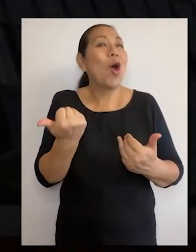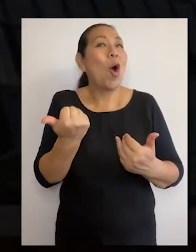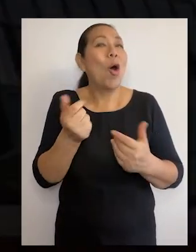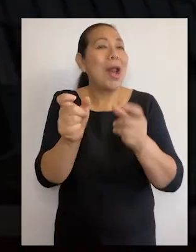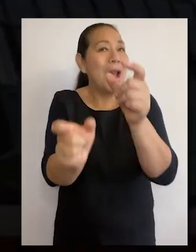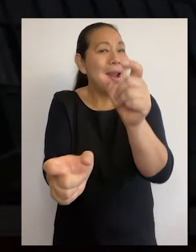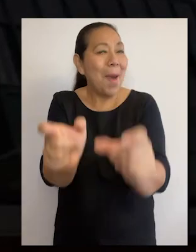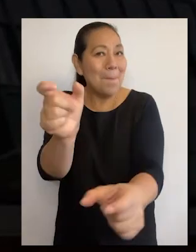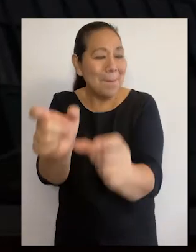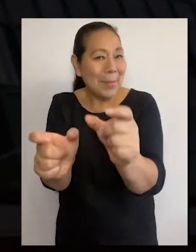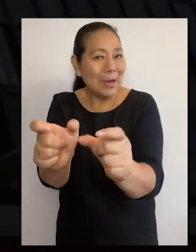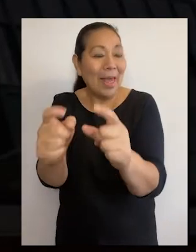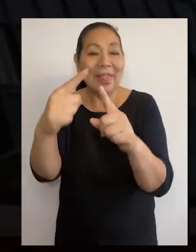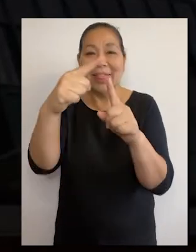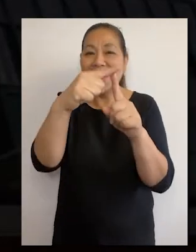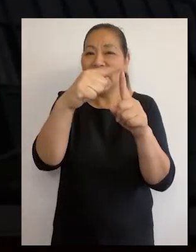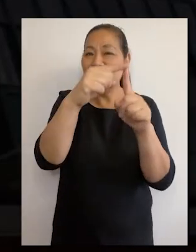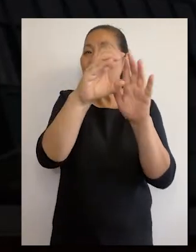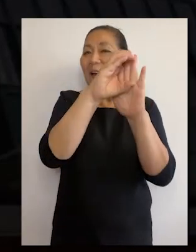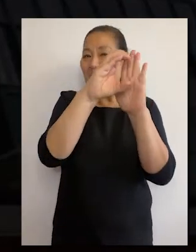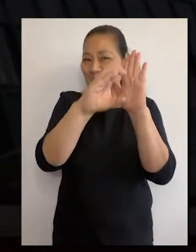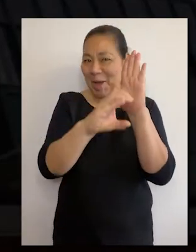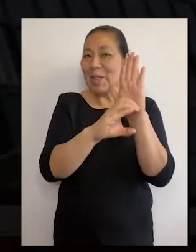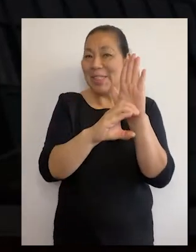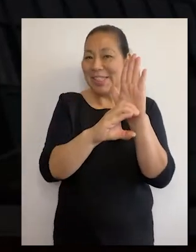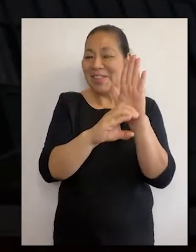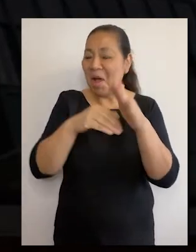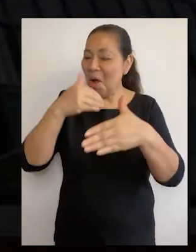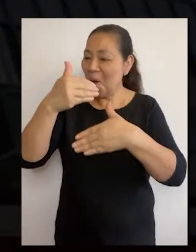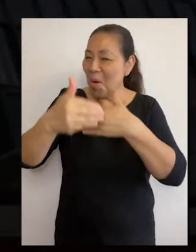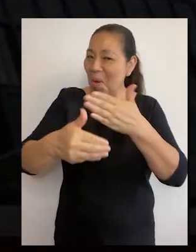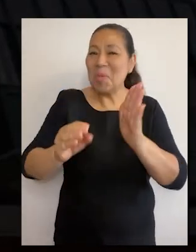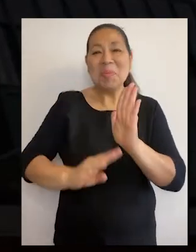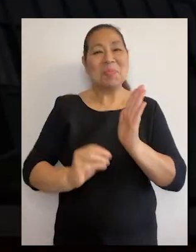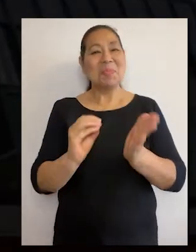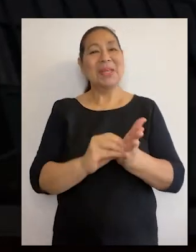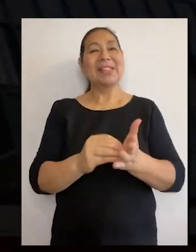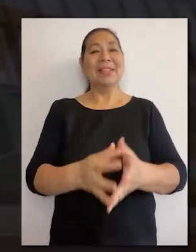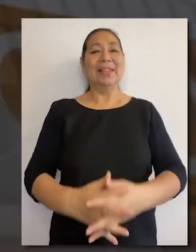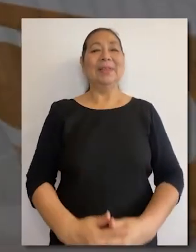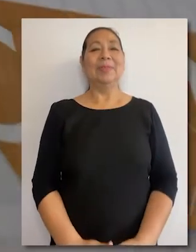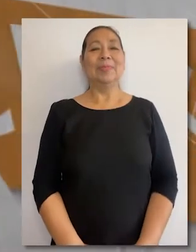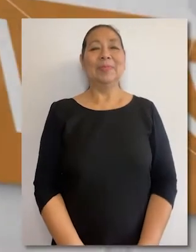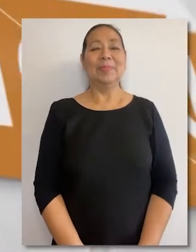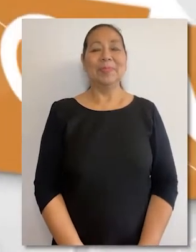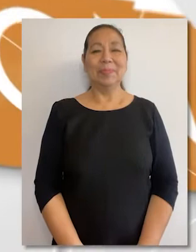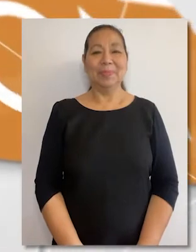Por una mejor atención al ciudadano, el Tribunal Constitucional avanza.